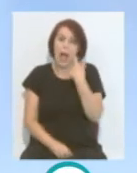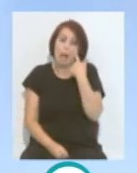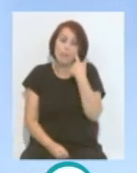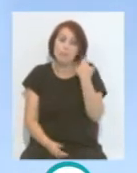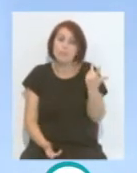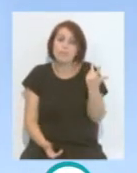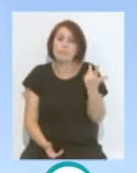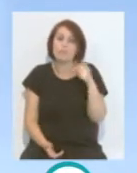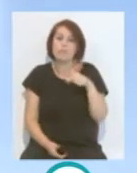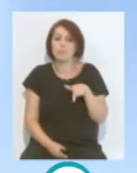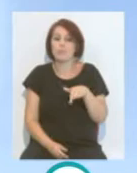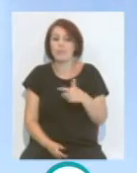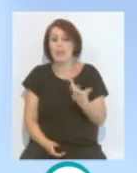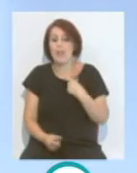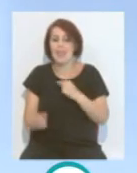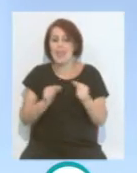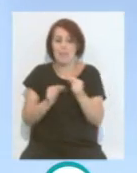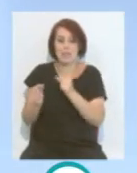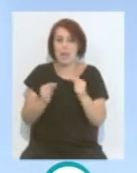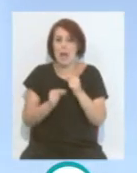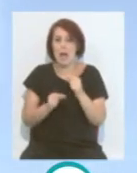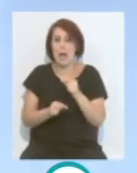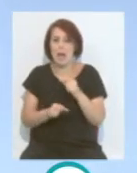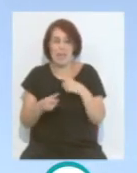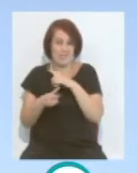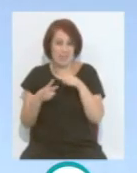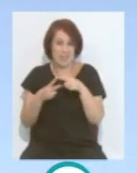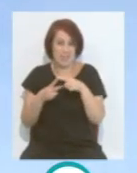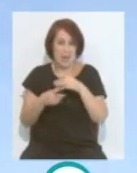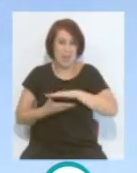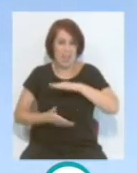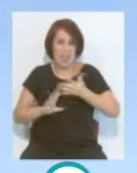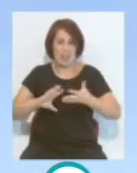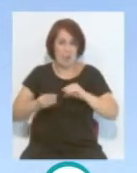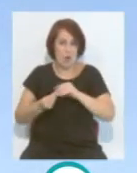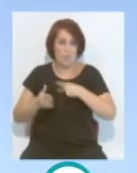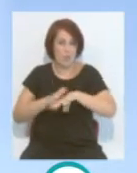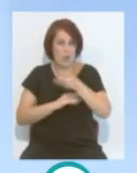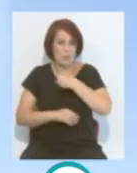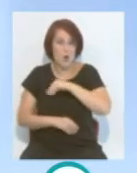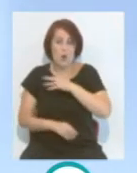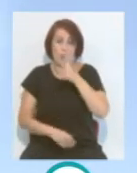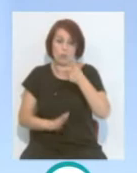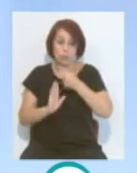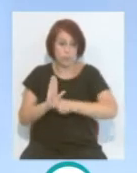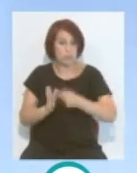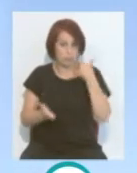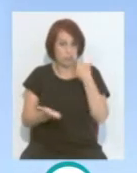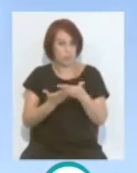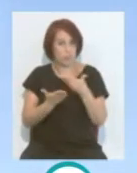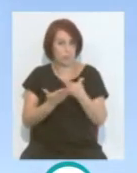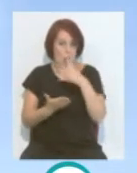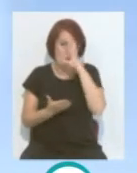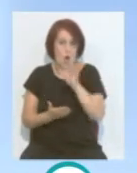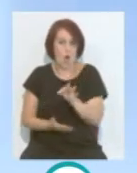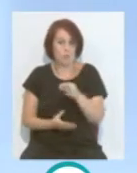ese es el gran debate de Haroyan, esa capacidad de adaptación que tenga el fútbol español. Por condiciones que ha demostrado, creo que